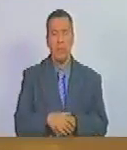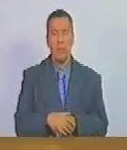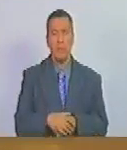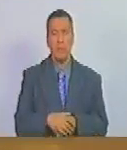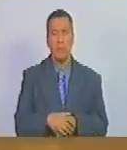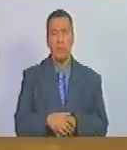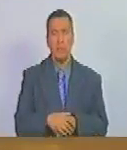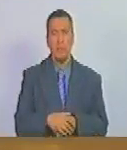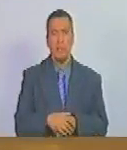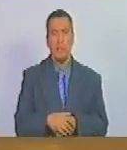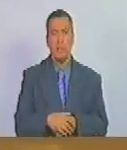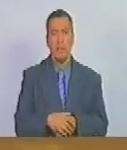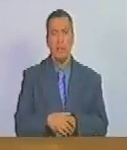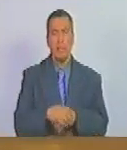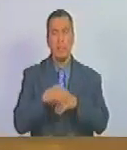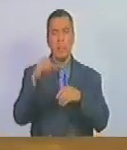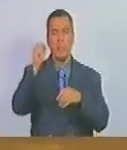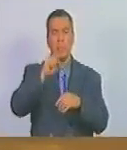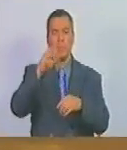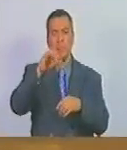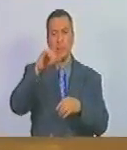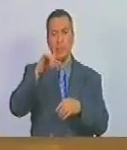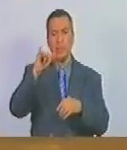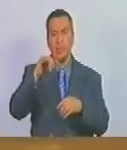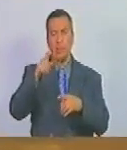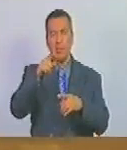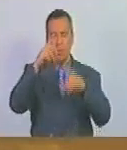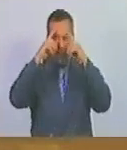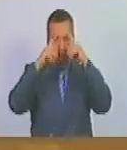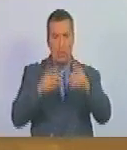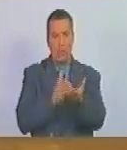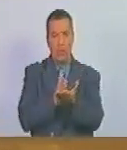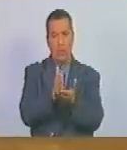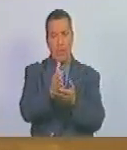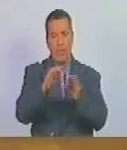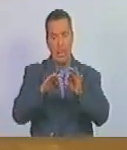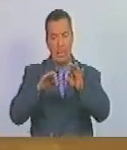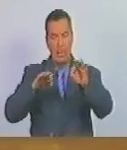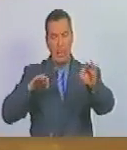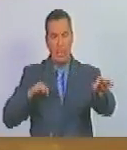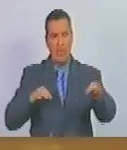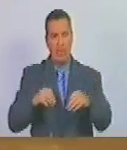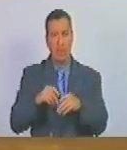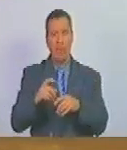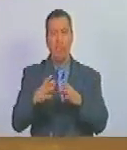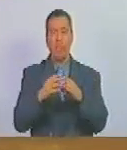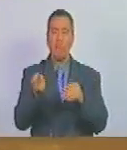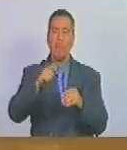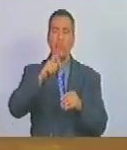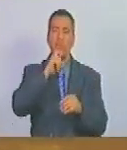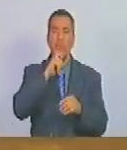Bolívar, en la de Boyacá, decidió tomar el camino más largo y más difícil.